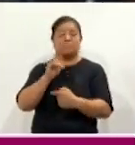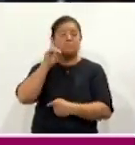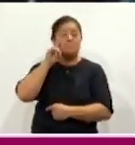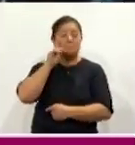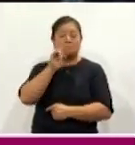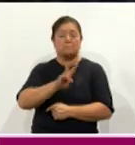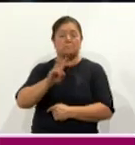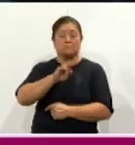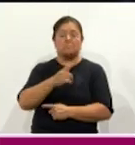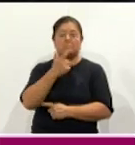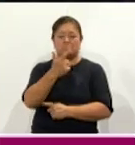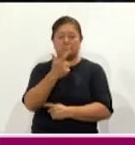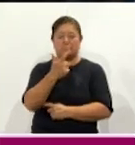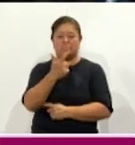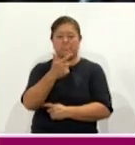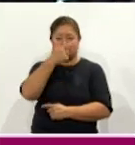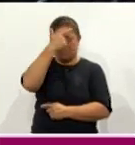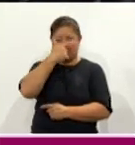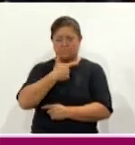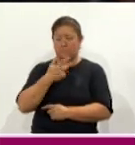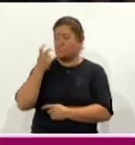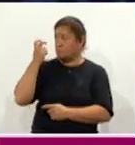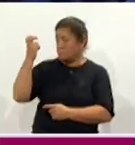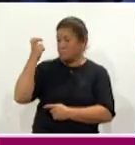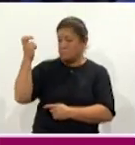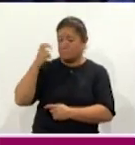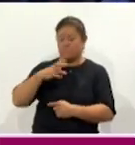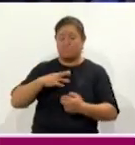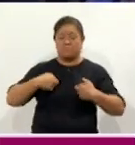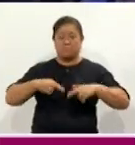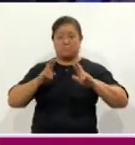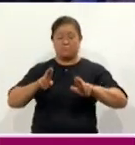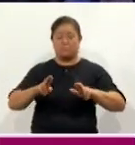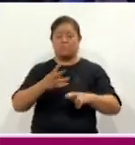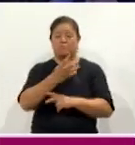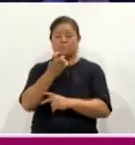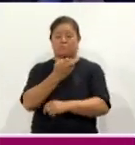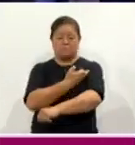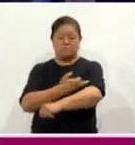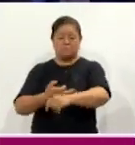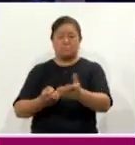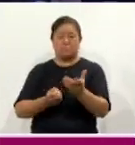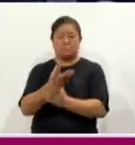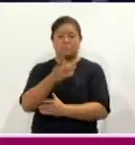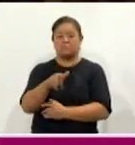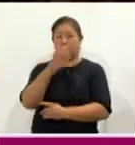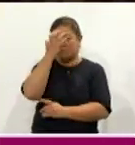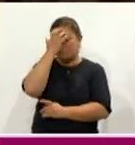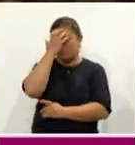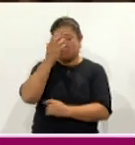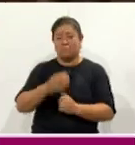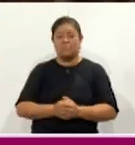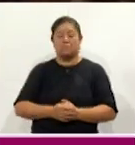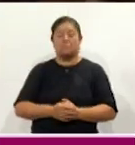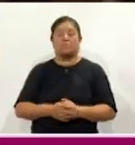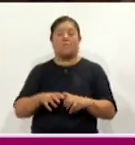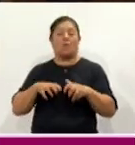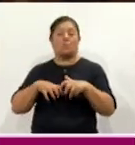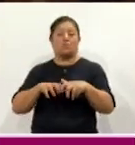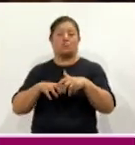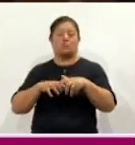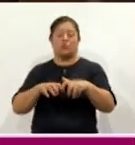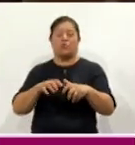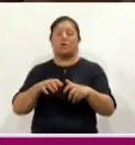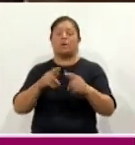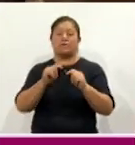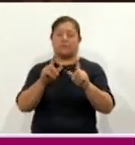las 7 horas, 7 pm, la representación de esta salida de las 400 familias, también conocida como la gran jornada tlaxcalteca